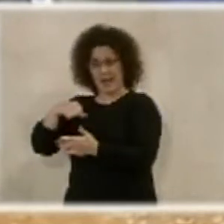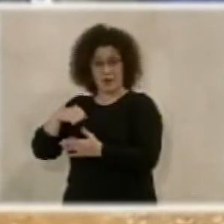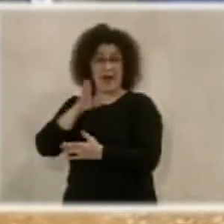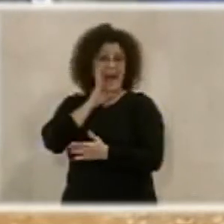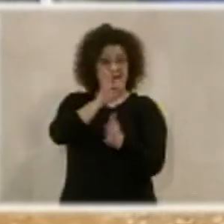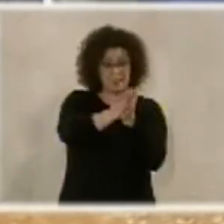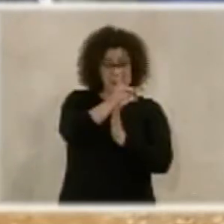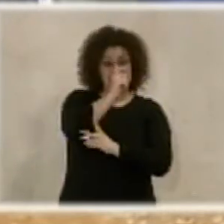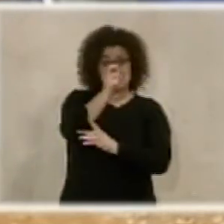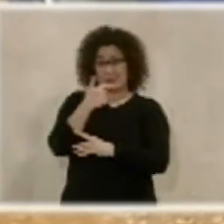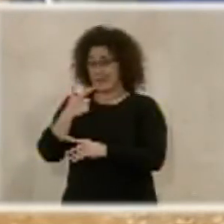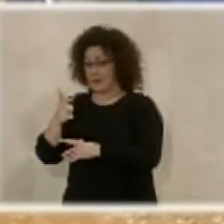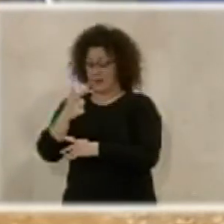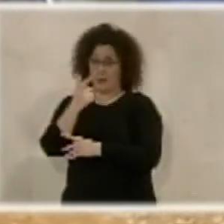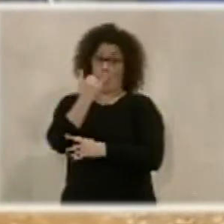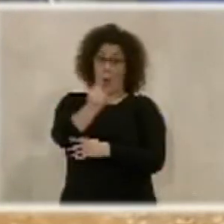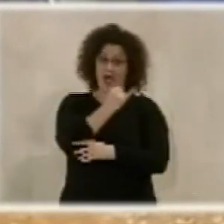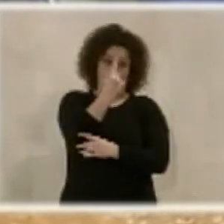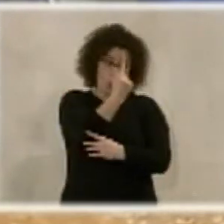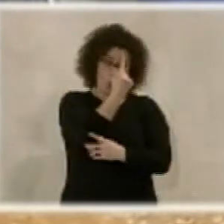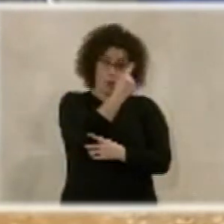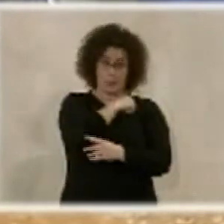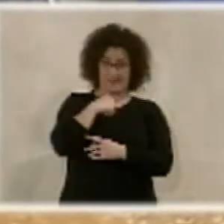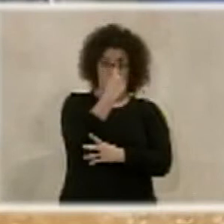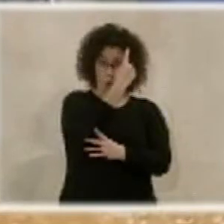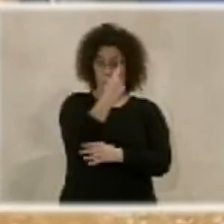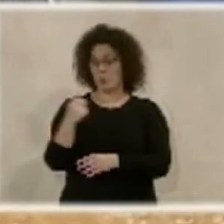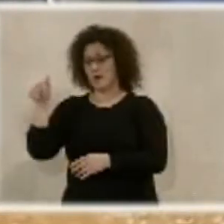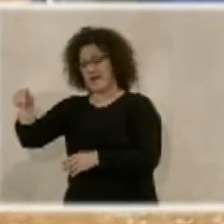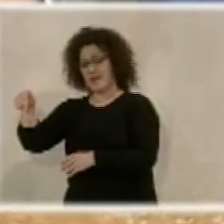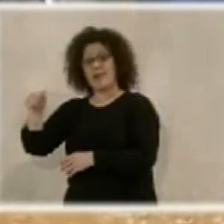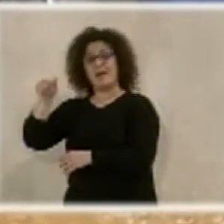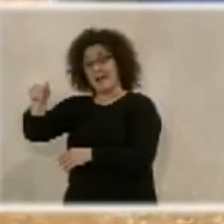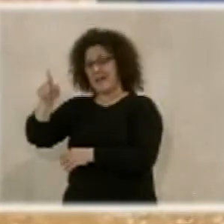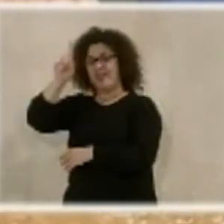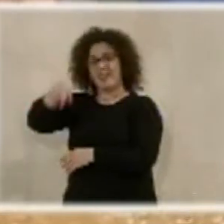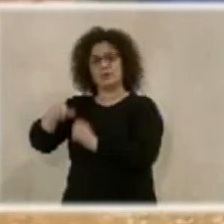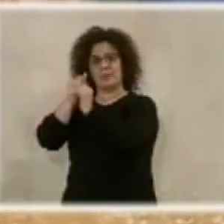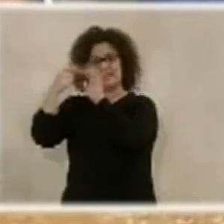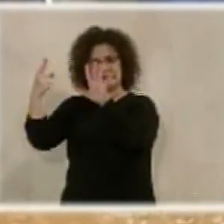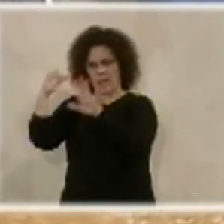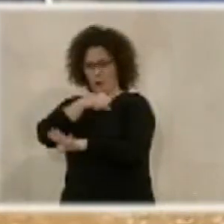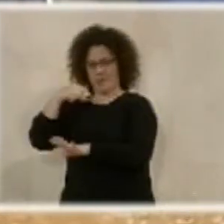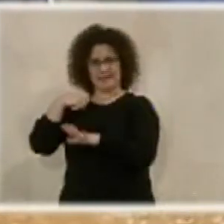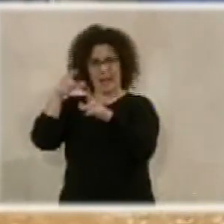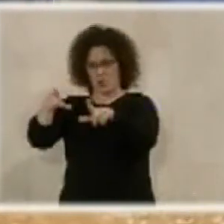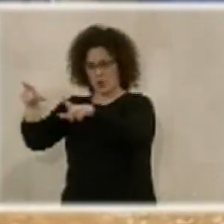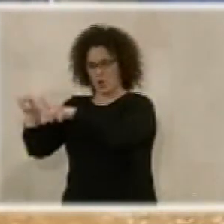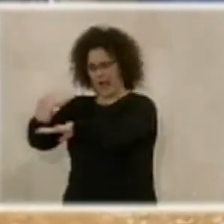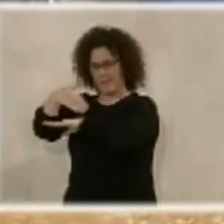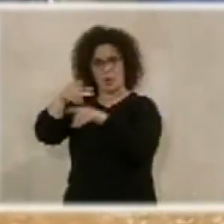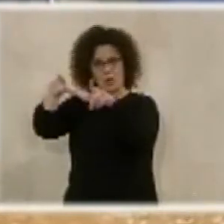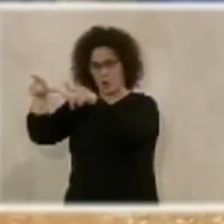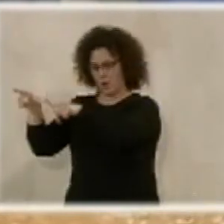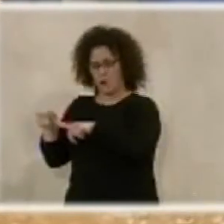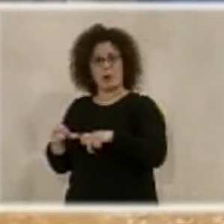Pérez Nava, en la Juáida había un propietario. Aquí lo que hay son 126 propietarios de los caminos, con